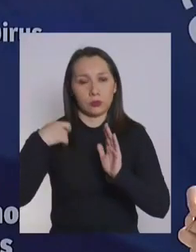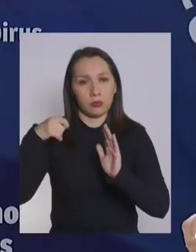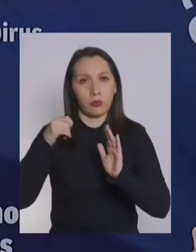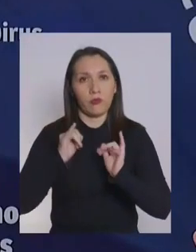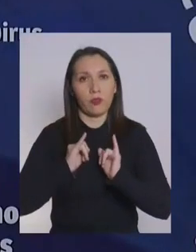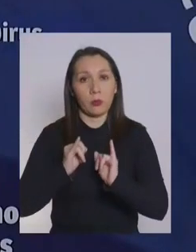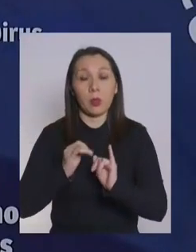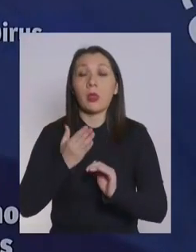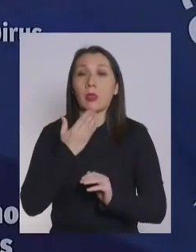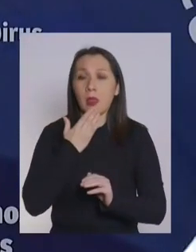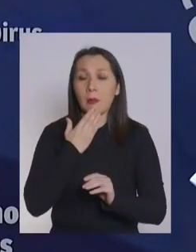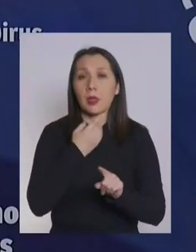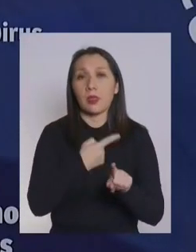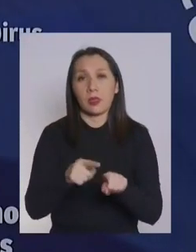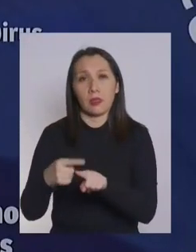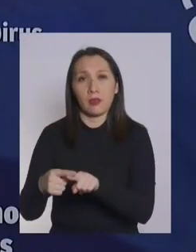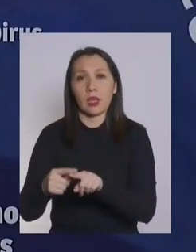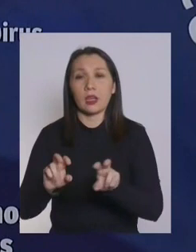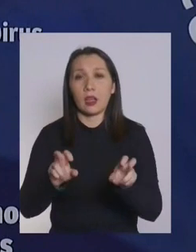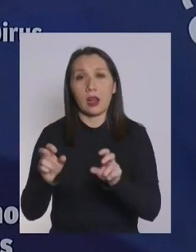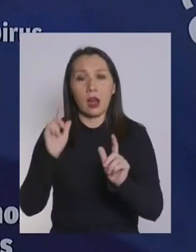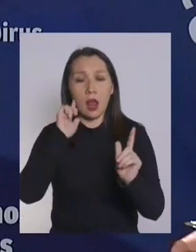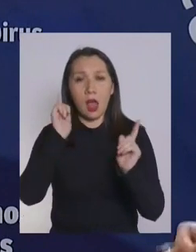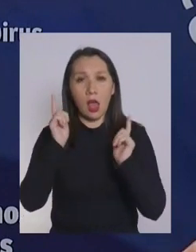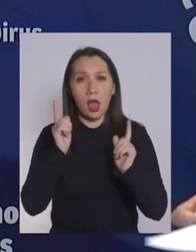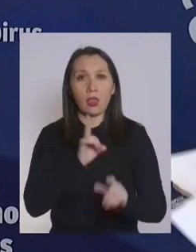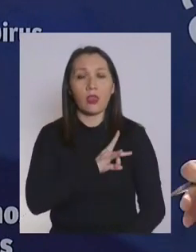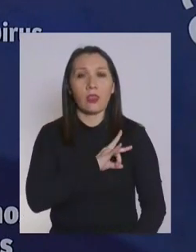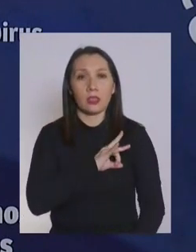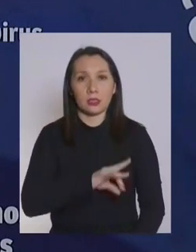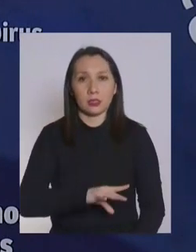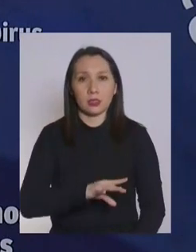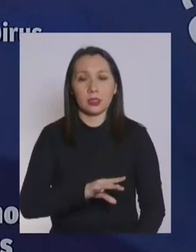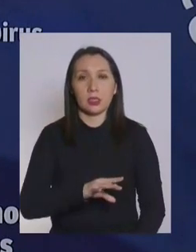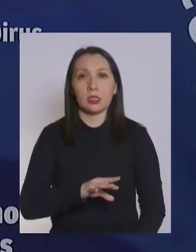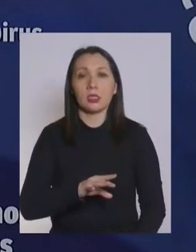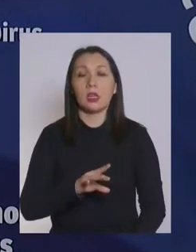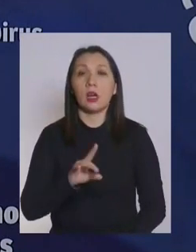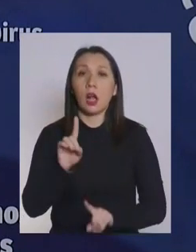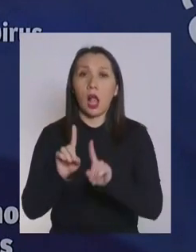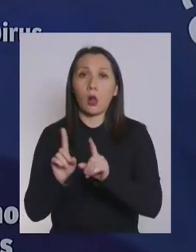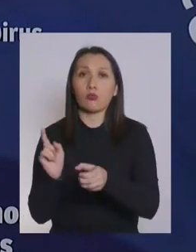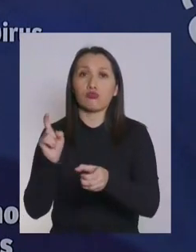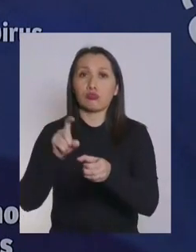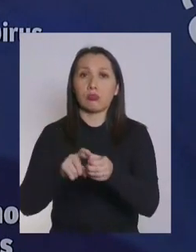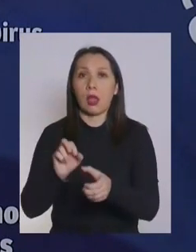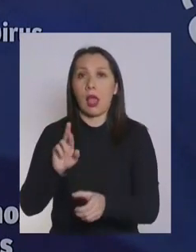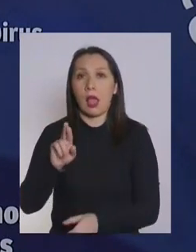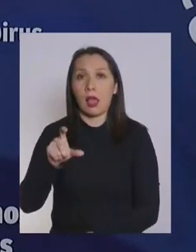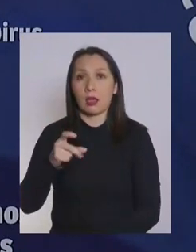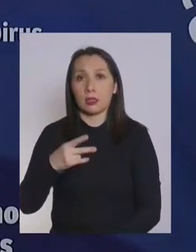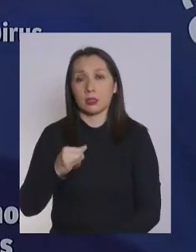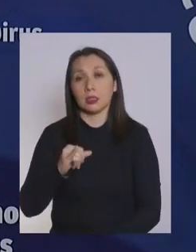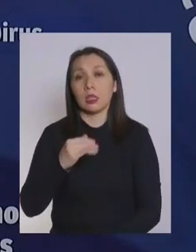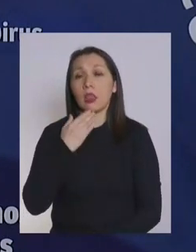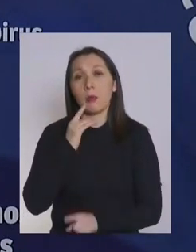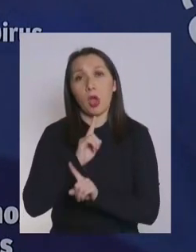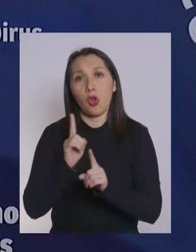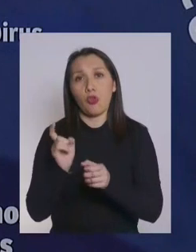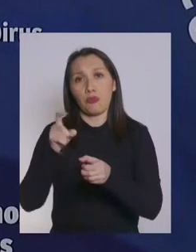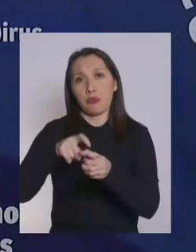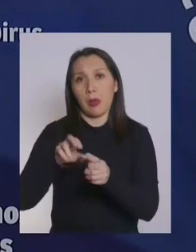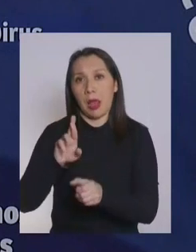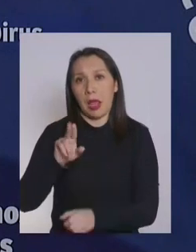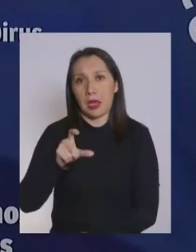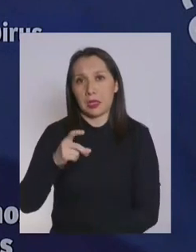Así como también nuestras radios de Chile, aquellas que pertenecen a Archie y a aquellas que están fuera de